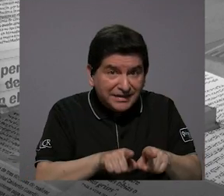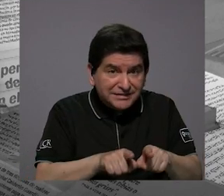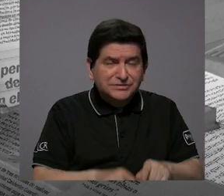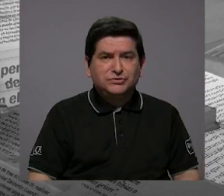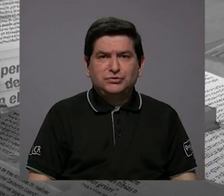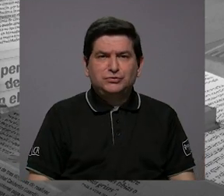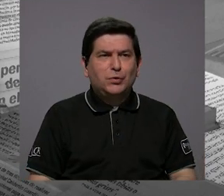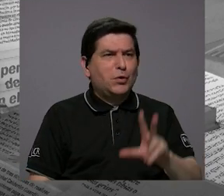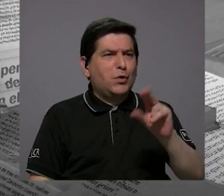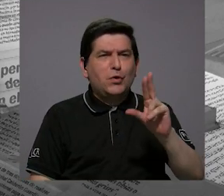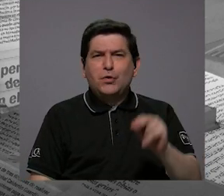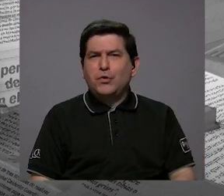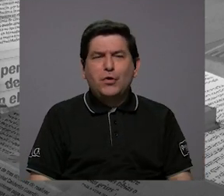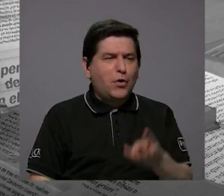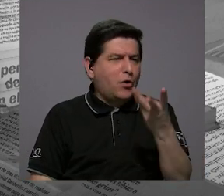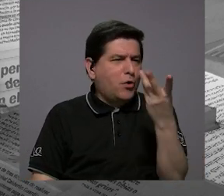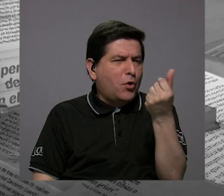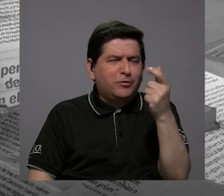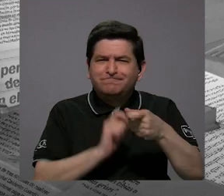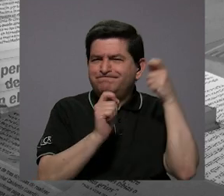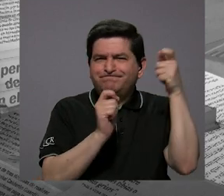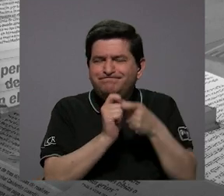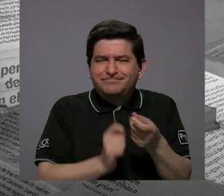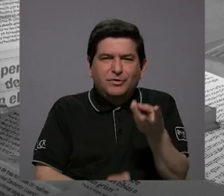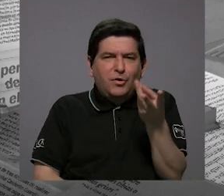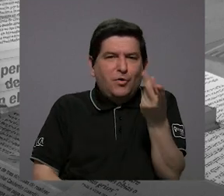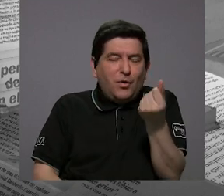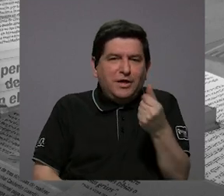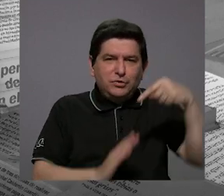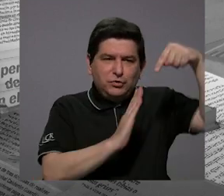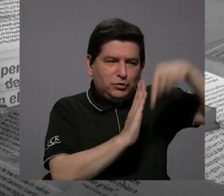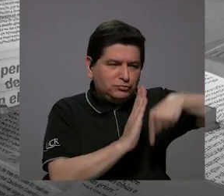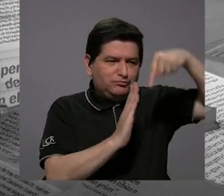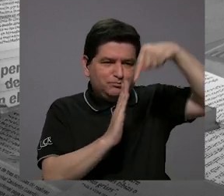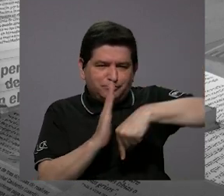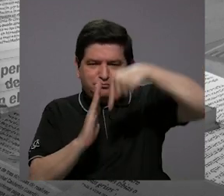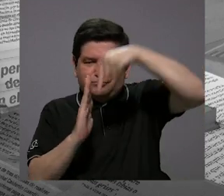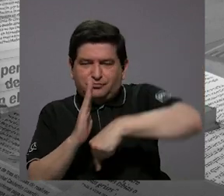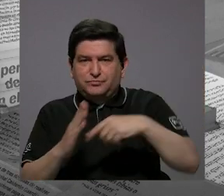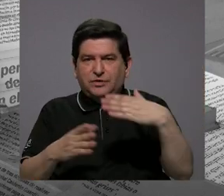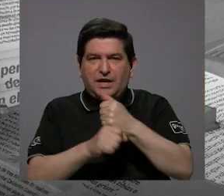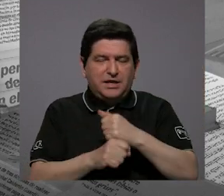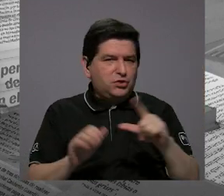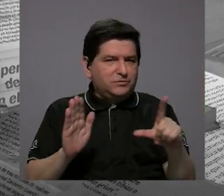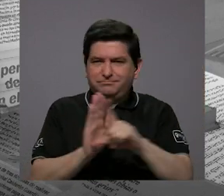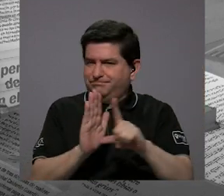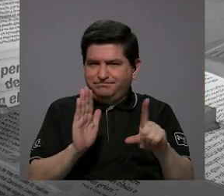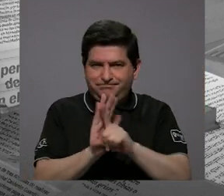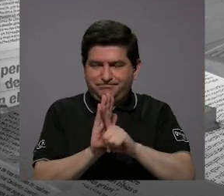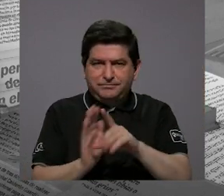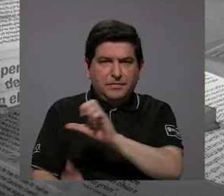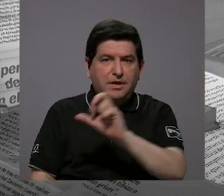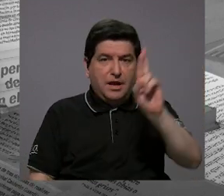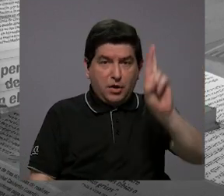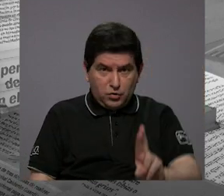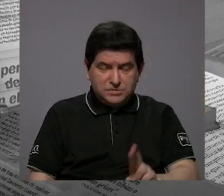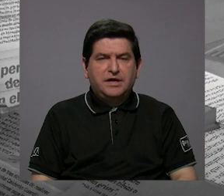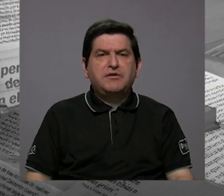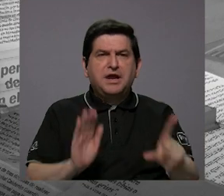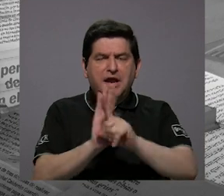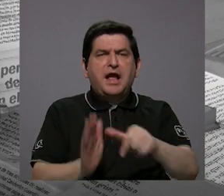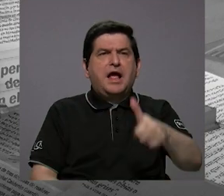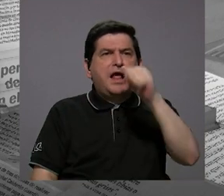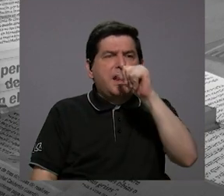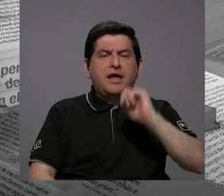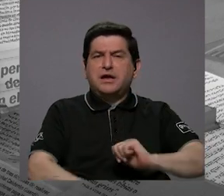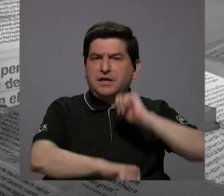no está como bien cuantificado la cantidad de pozos que se hacen ilegalmente. En Costa Rica tenemos una